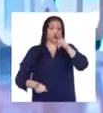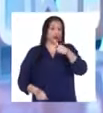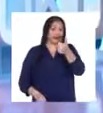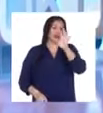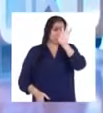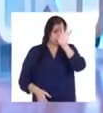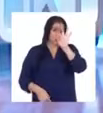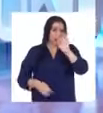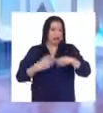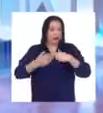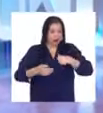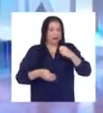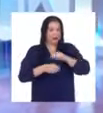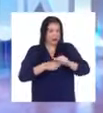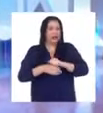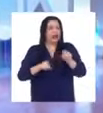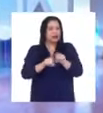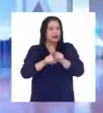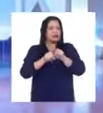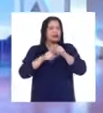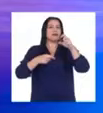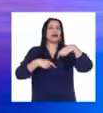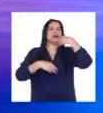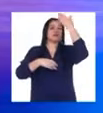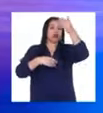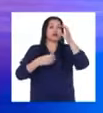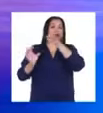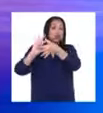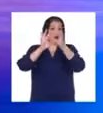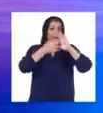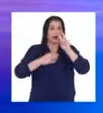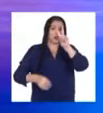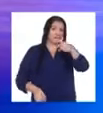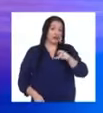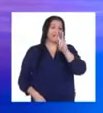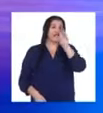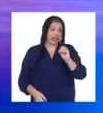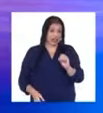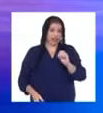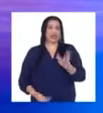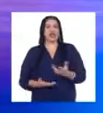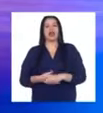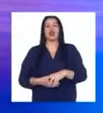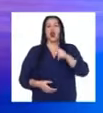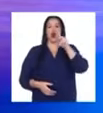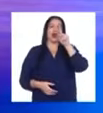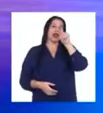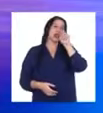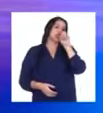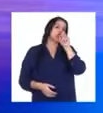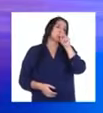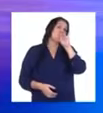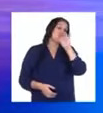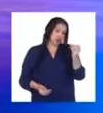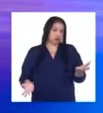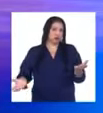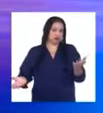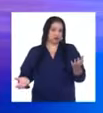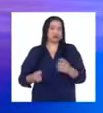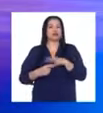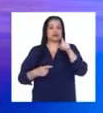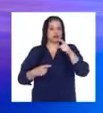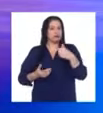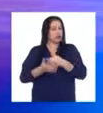las Olimpiadas del 2020 en Tokio. Quería seguir intentándolo, o voy a seguir intentándolo.